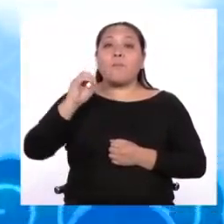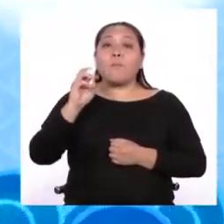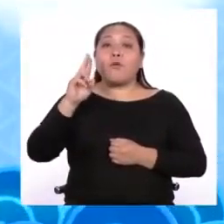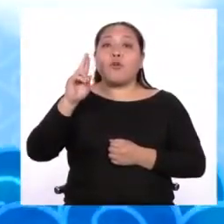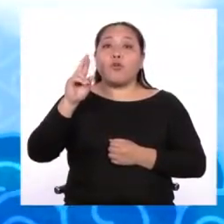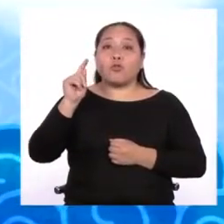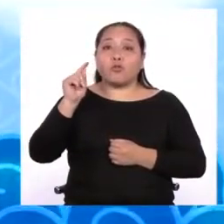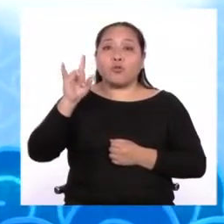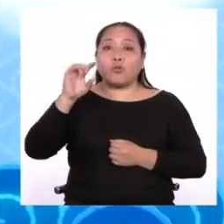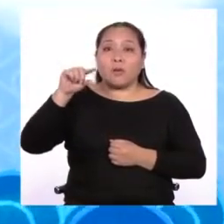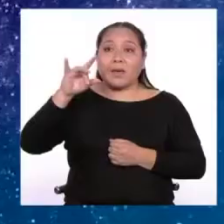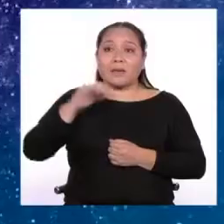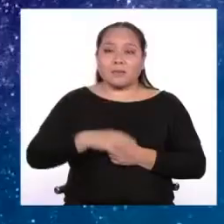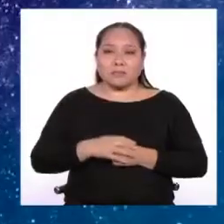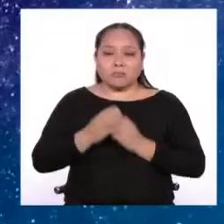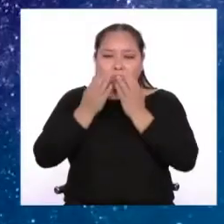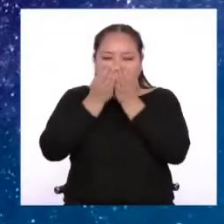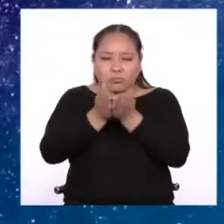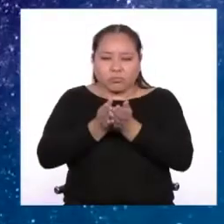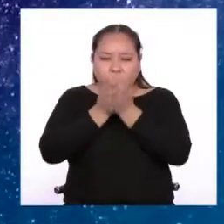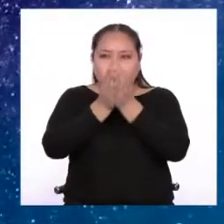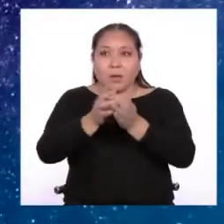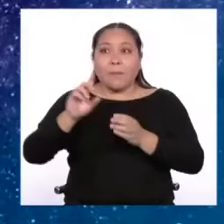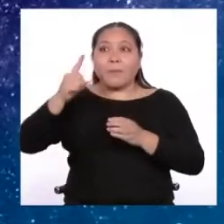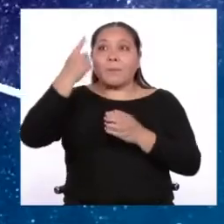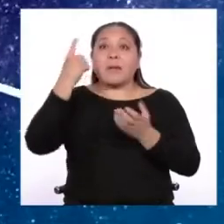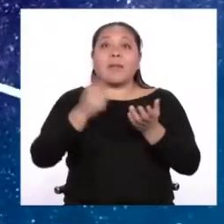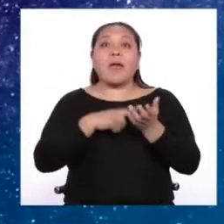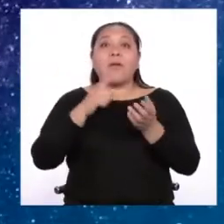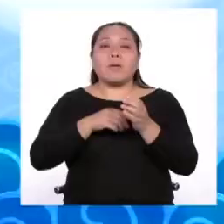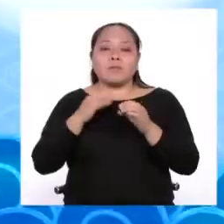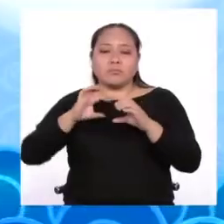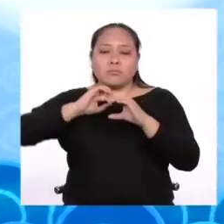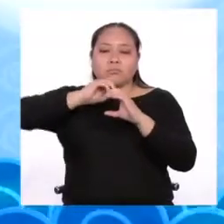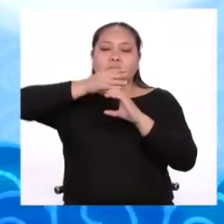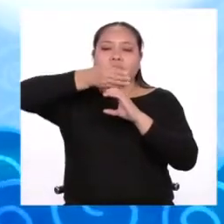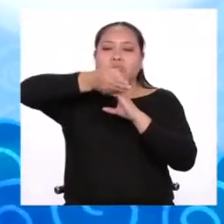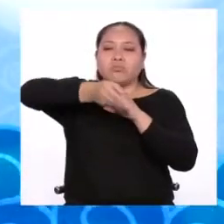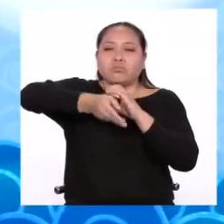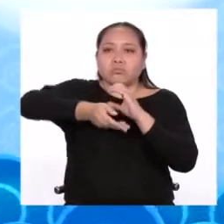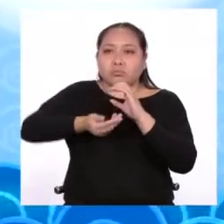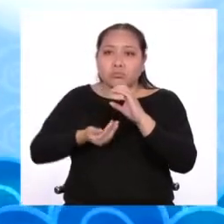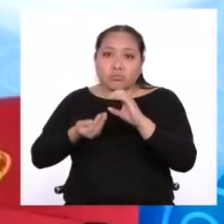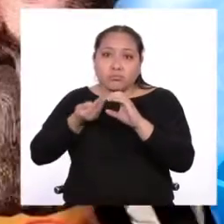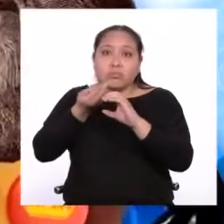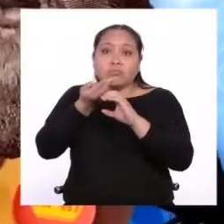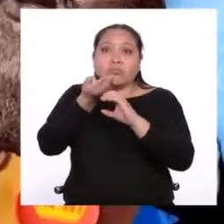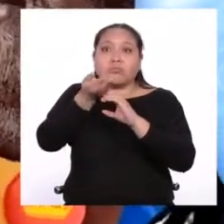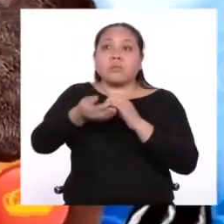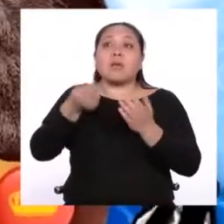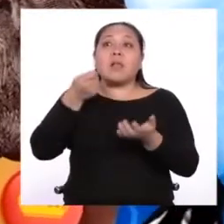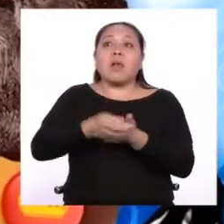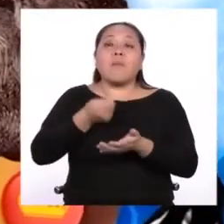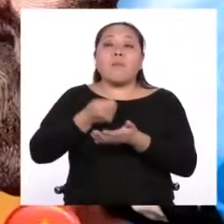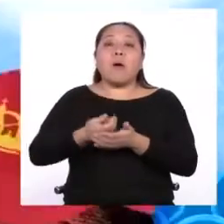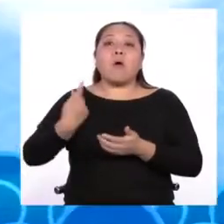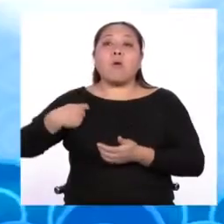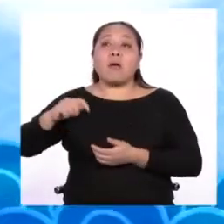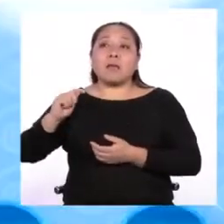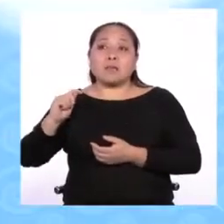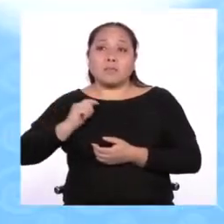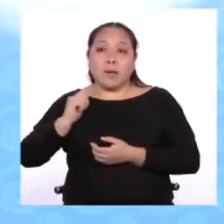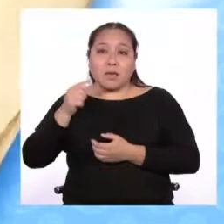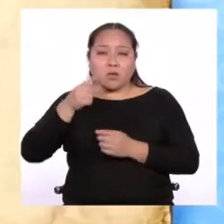explorador marino y navegante que realizó la primera expedición alrededor del mundo. Esta expedición fue financiada por la corona española.